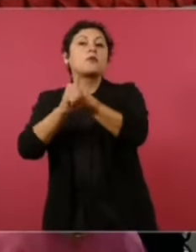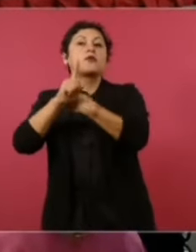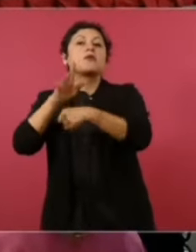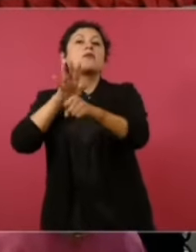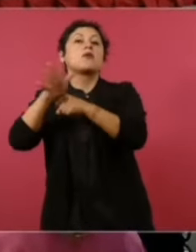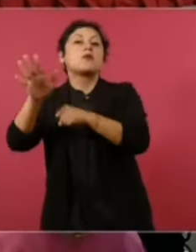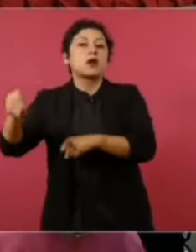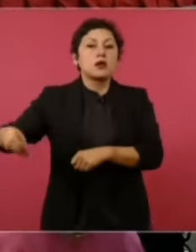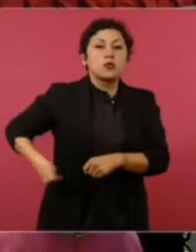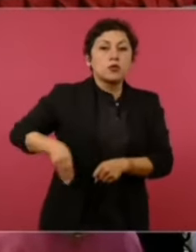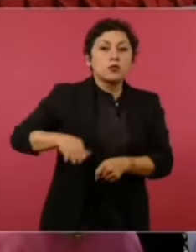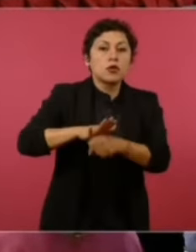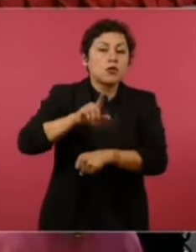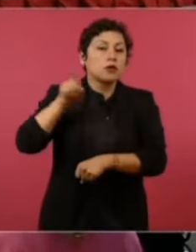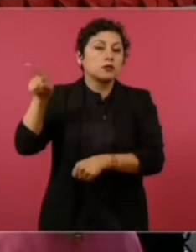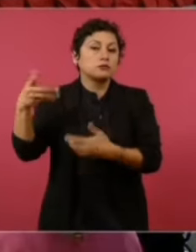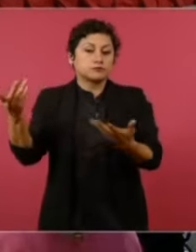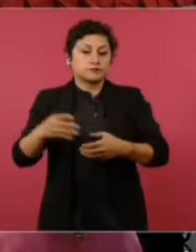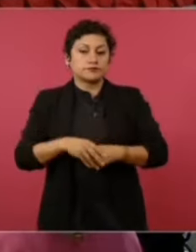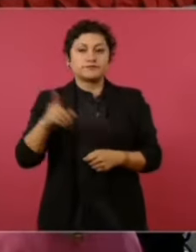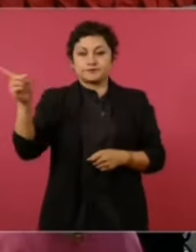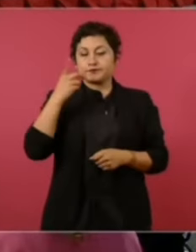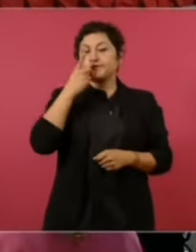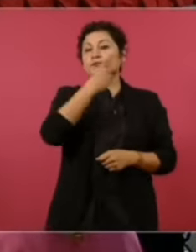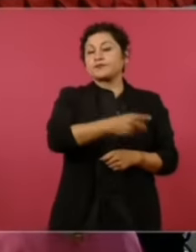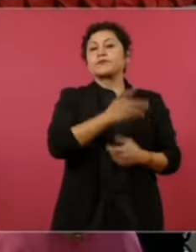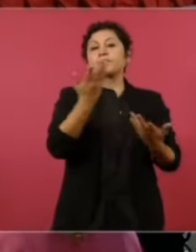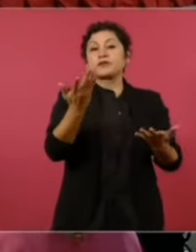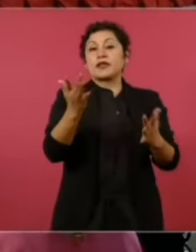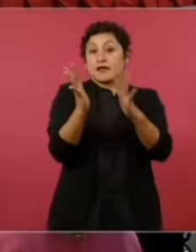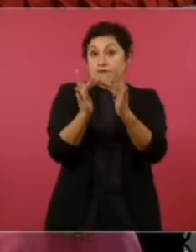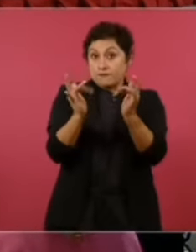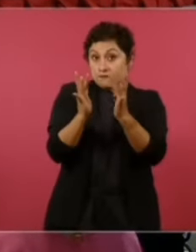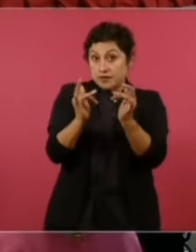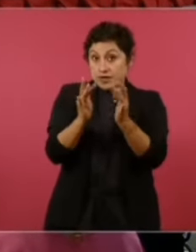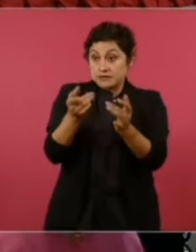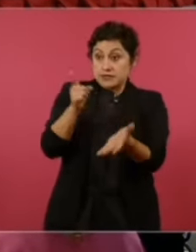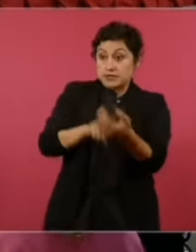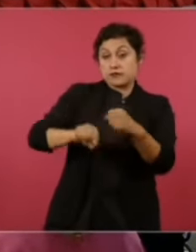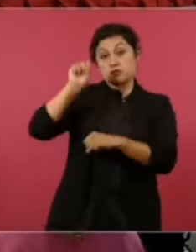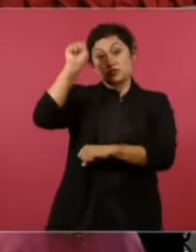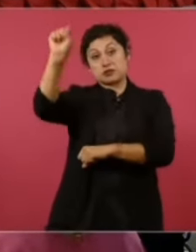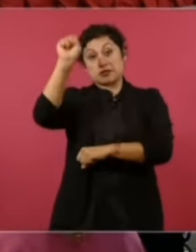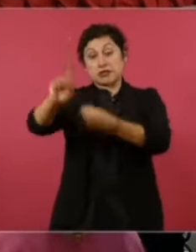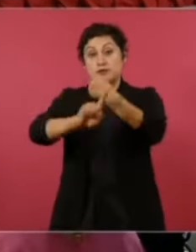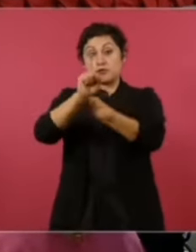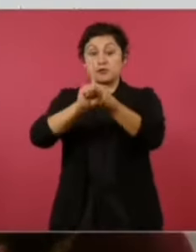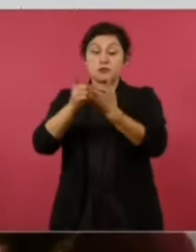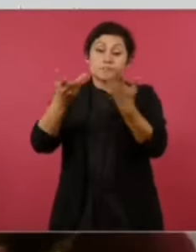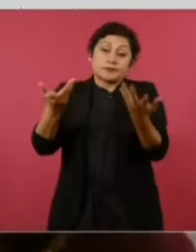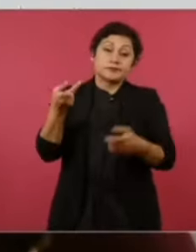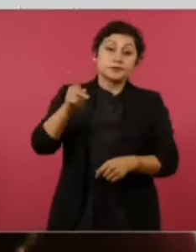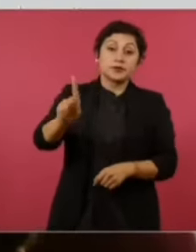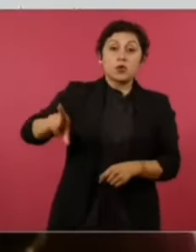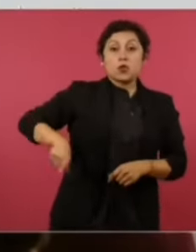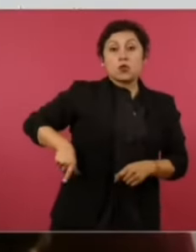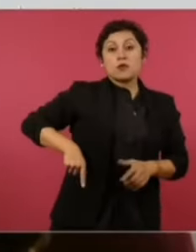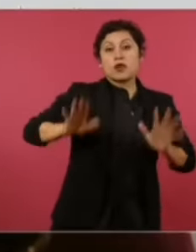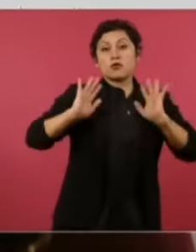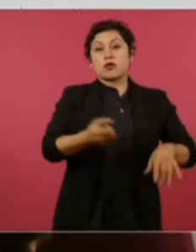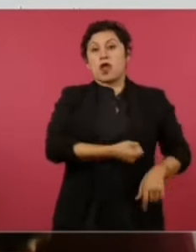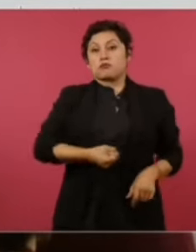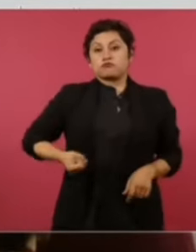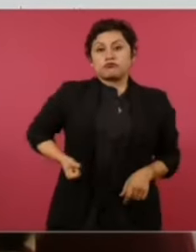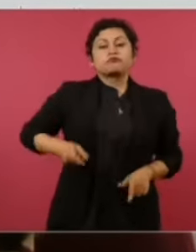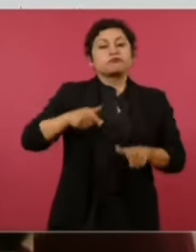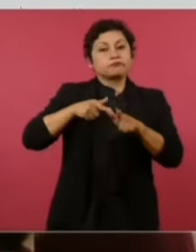O ya, a Francia la tienen parada los sindicatos ahora, aunque el gobierno ya se fajó y va para